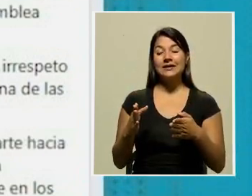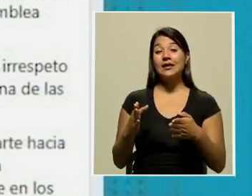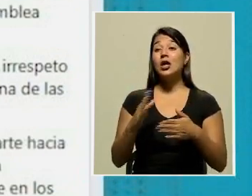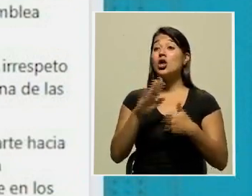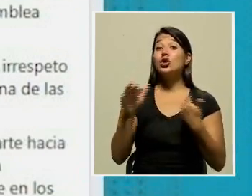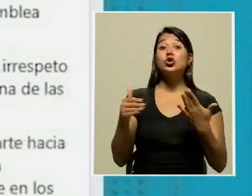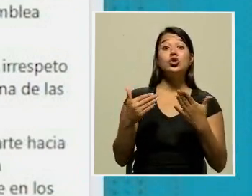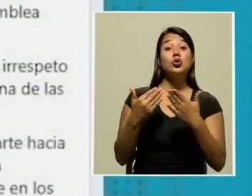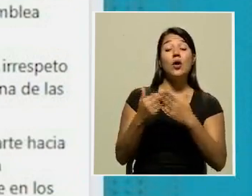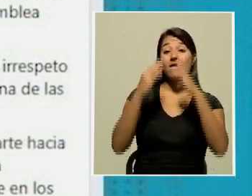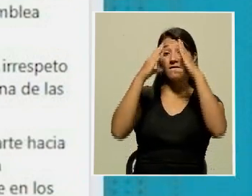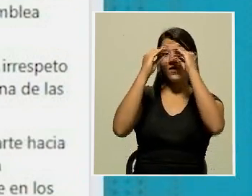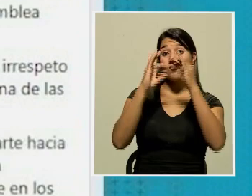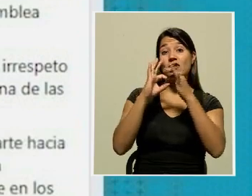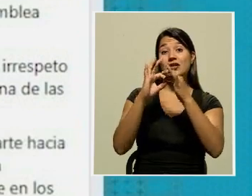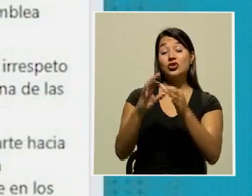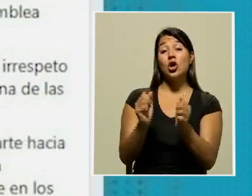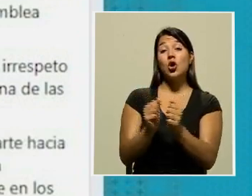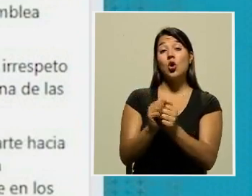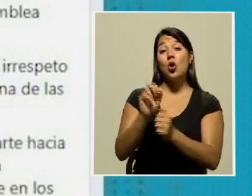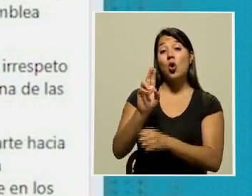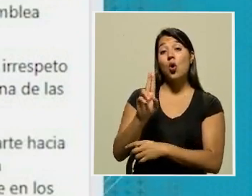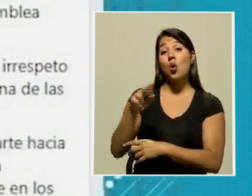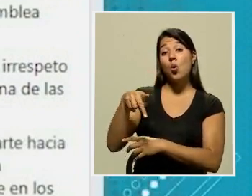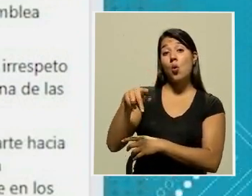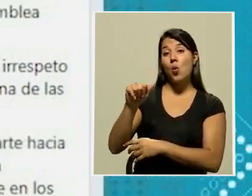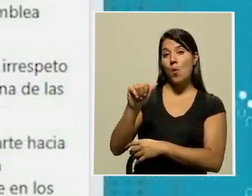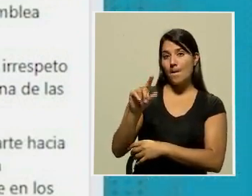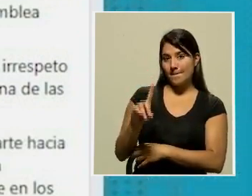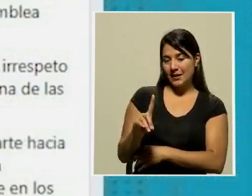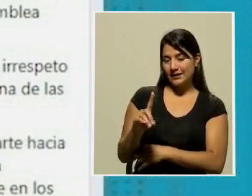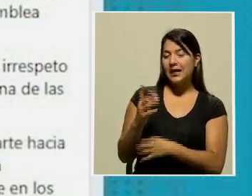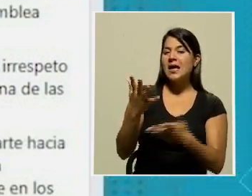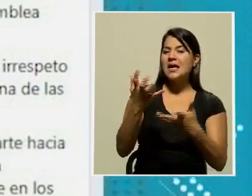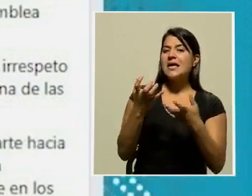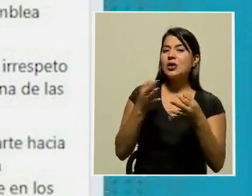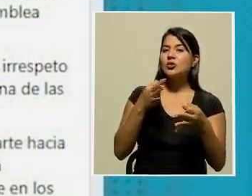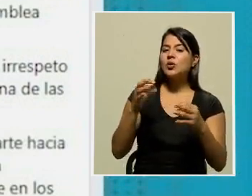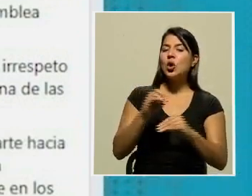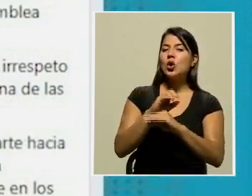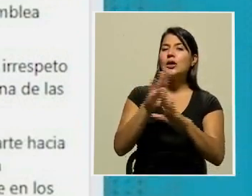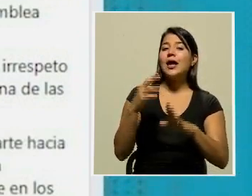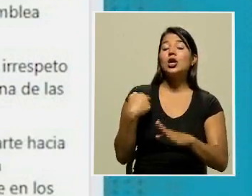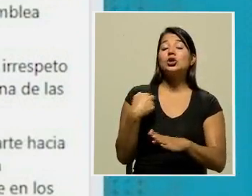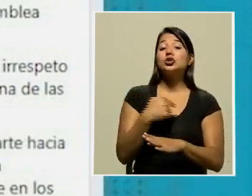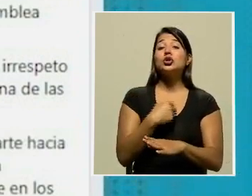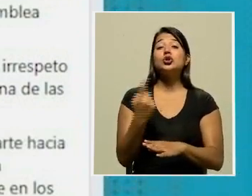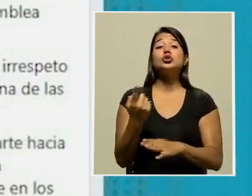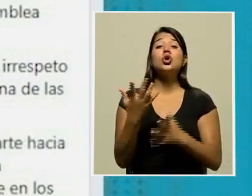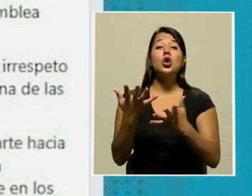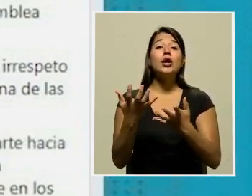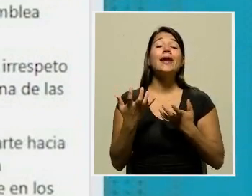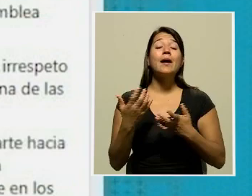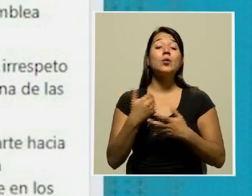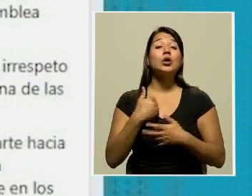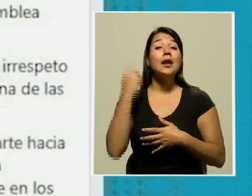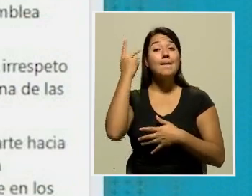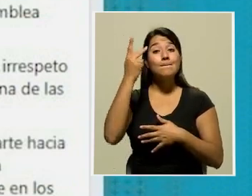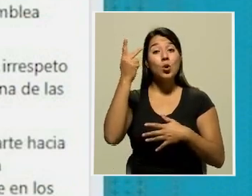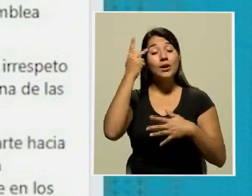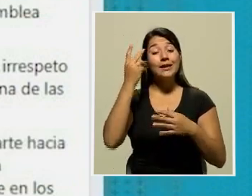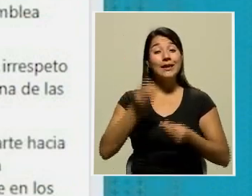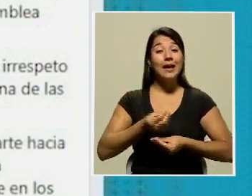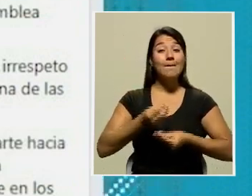relativo a la UPA y dejar claro que solo hemos procurado tener mejores políticas públicas basadas en datos